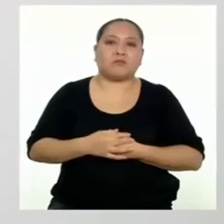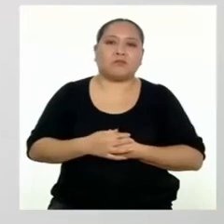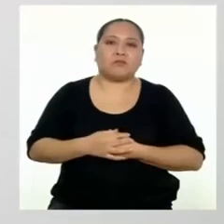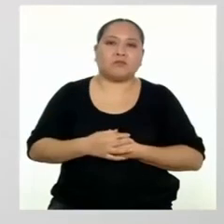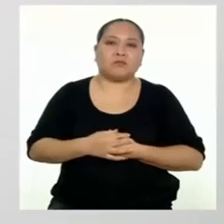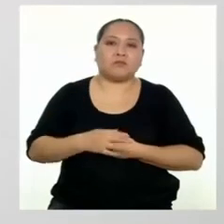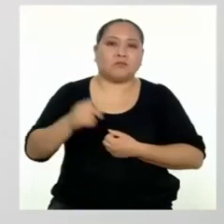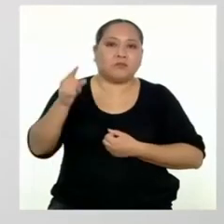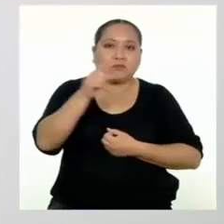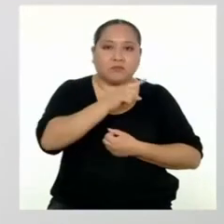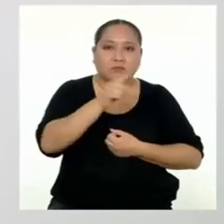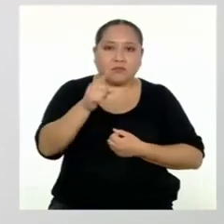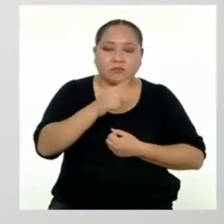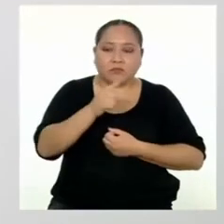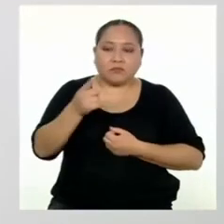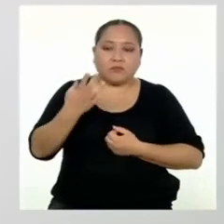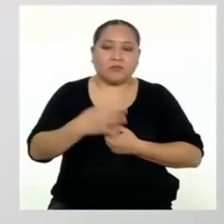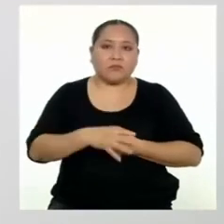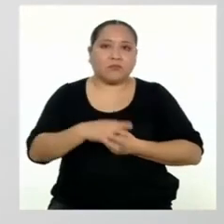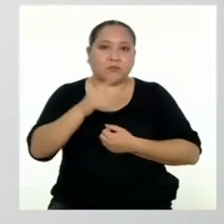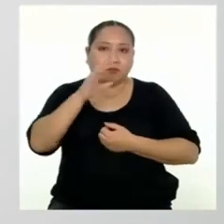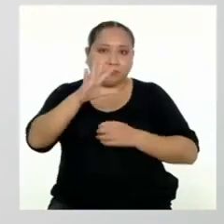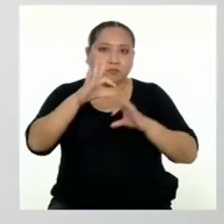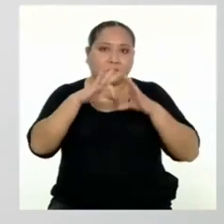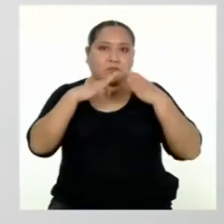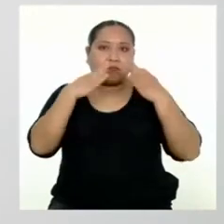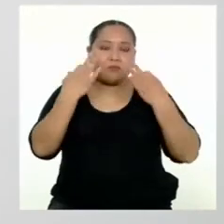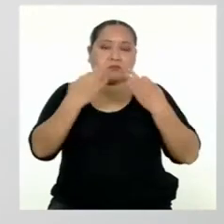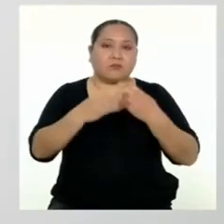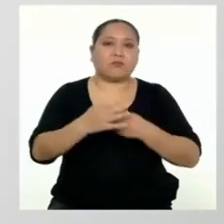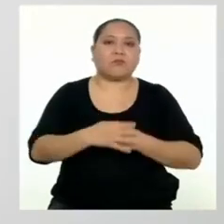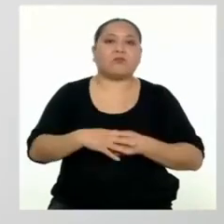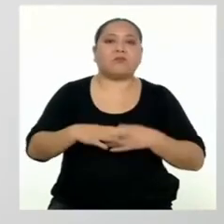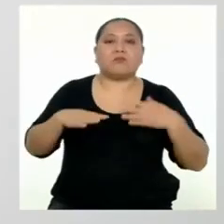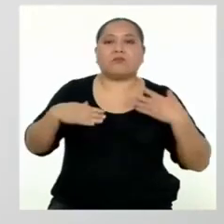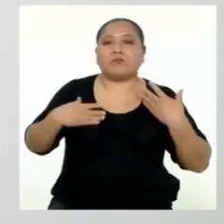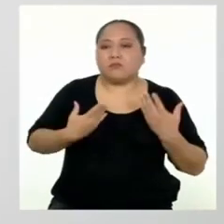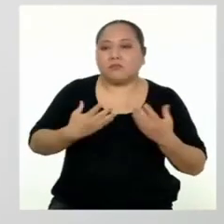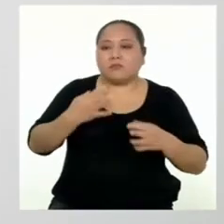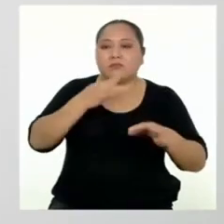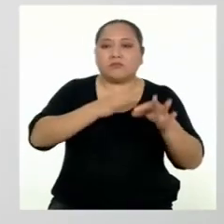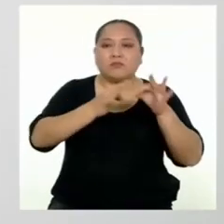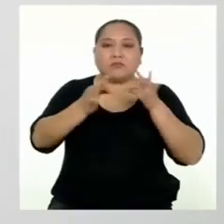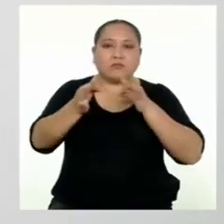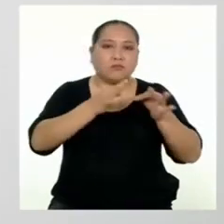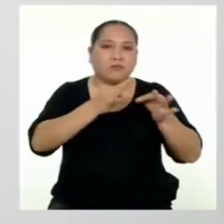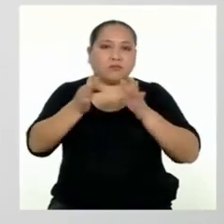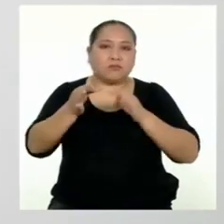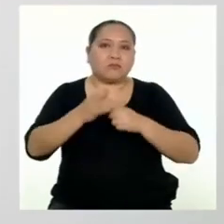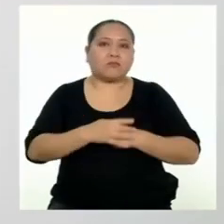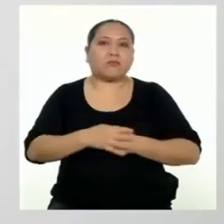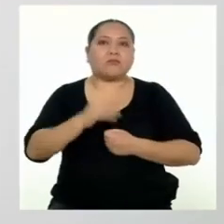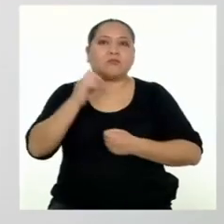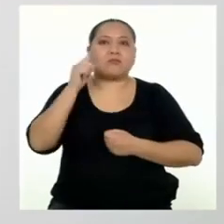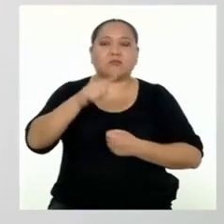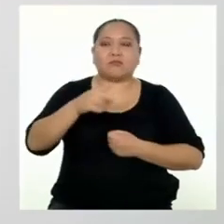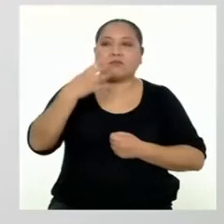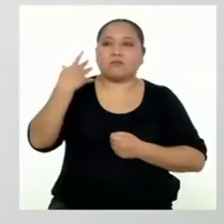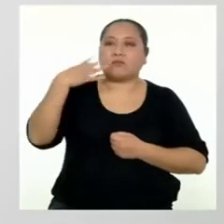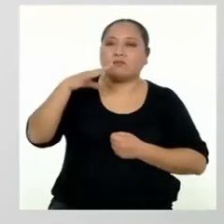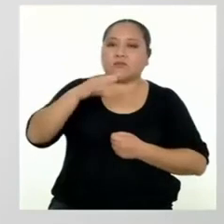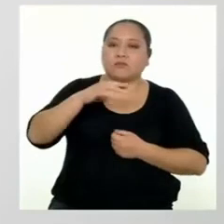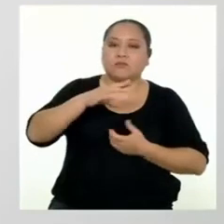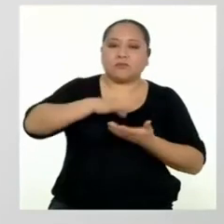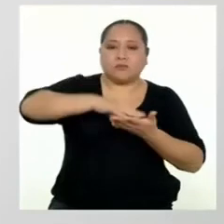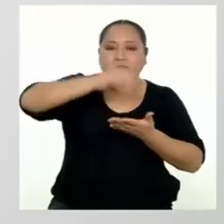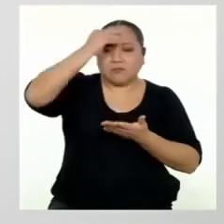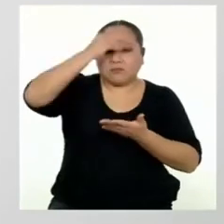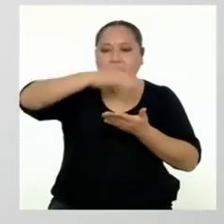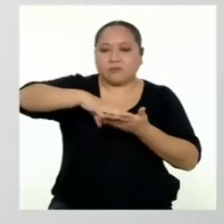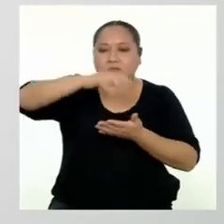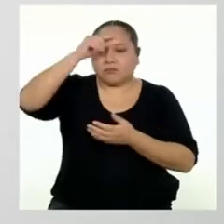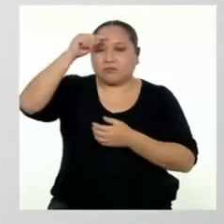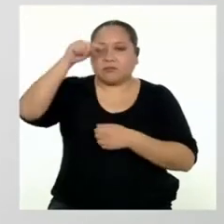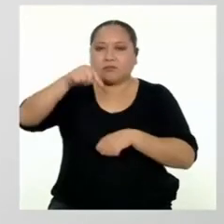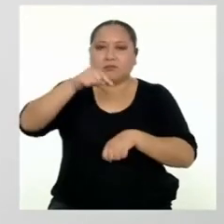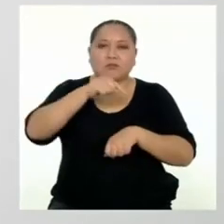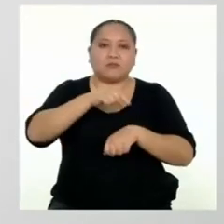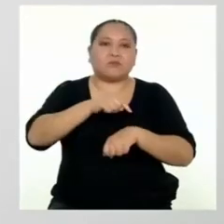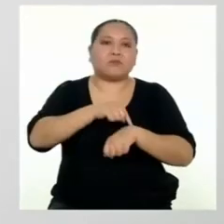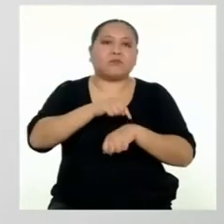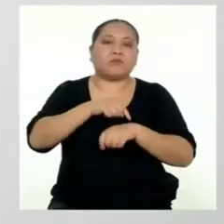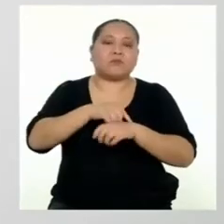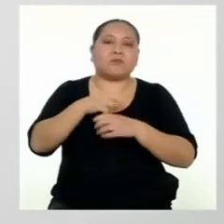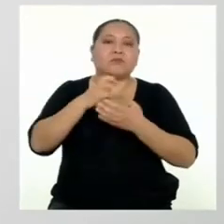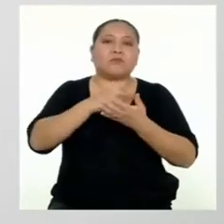Y si este es el caso de tu familia, puedes explicarles lo que hemos estado aprendiendo en estos